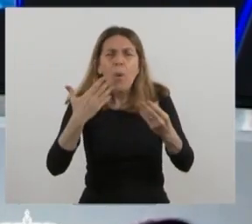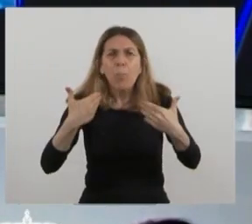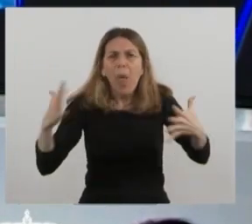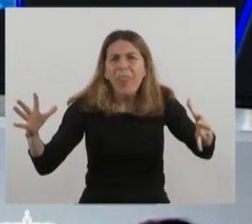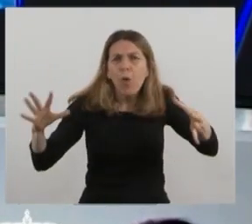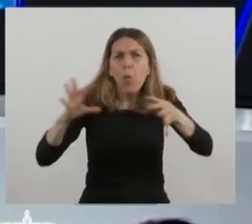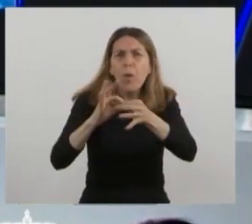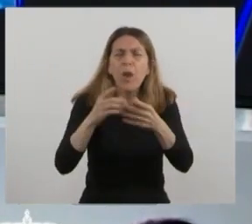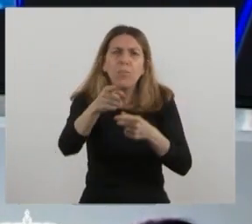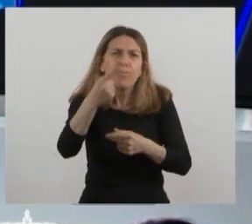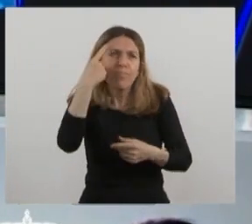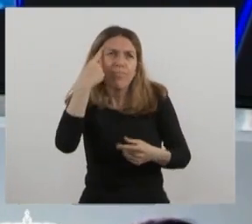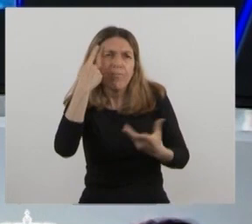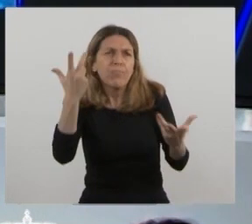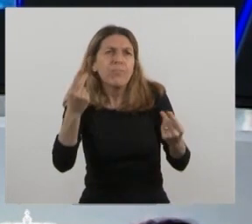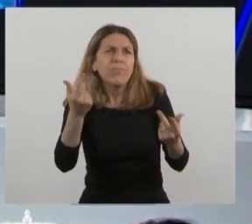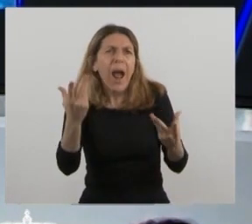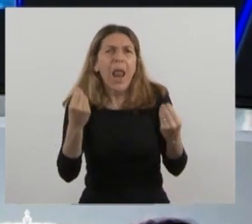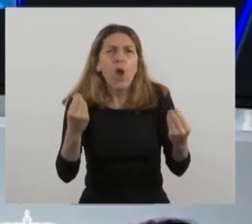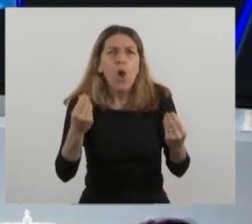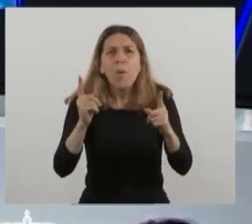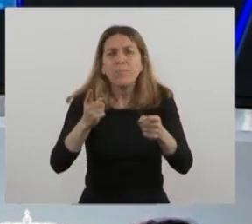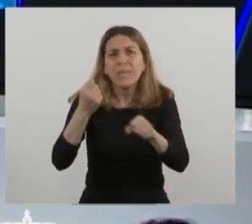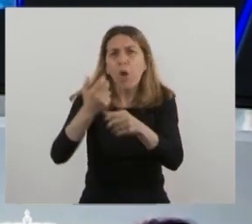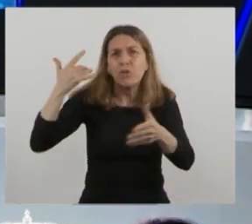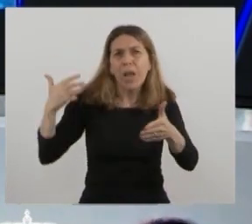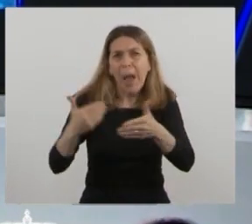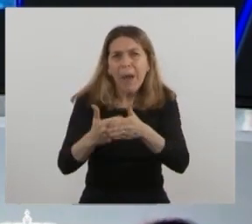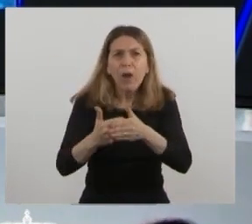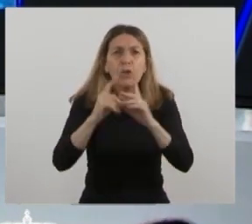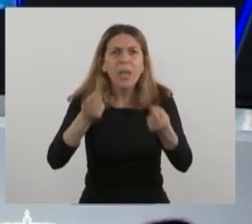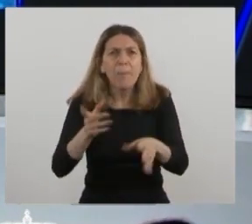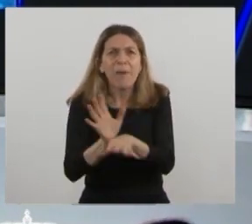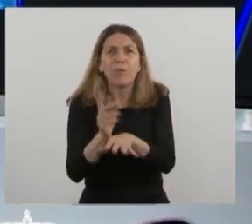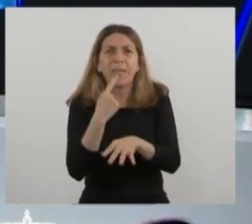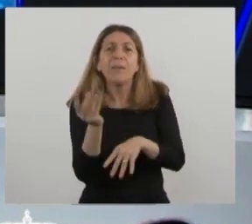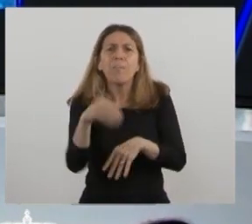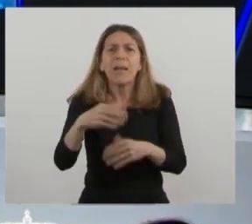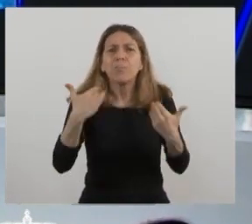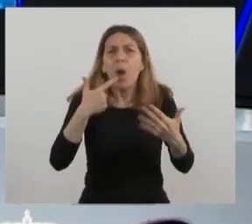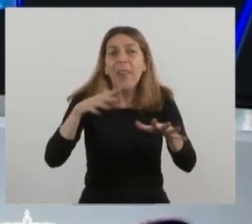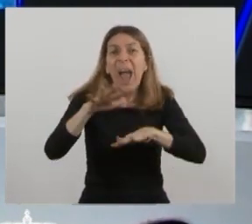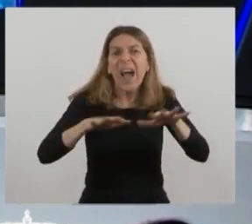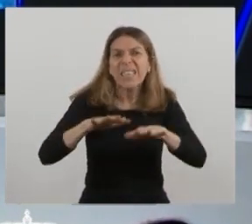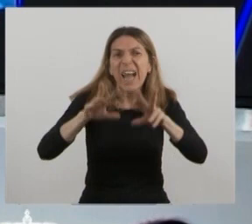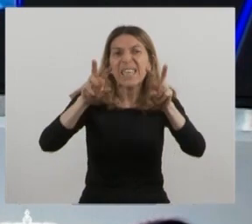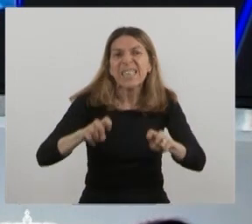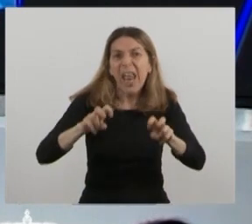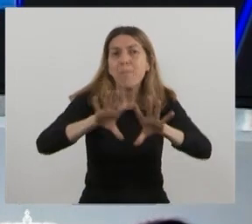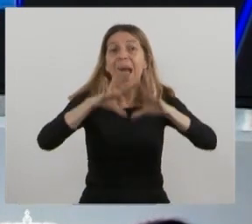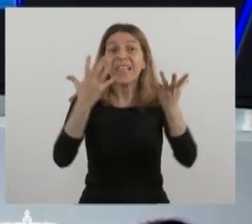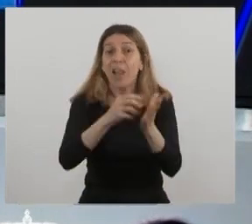¿Cuál es su valoración, querido presidente Fernández, de lo que hemos hecho y de cómo, qué más podríamos hacer en el ámbito